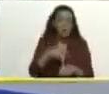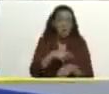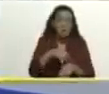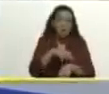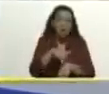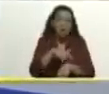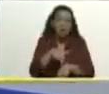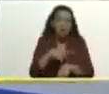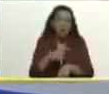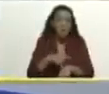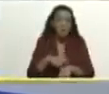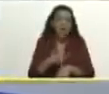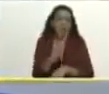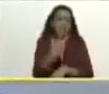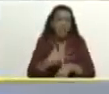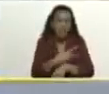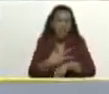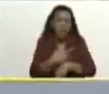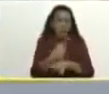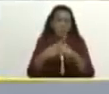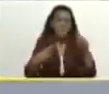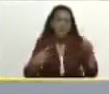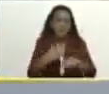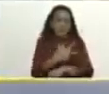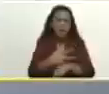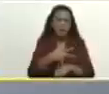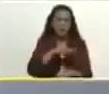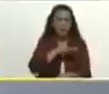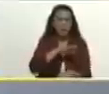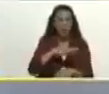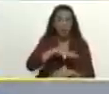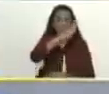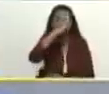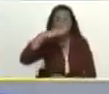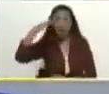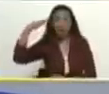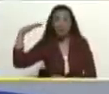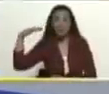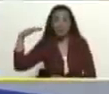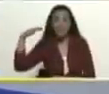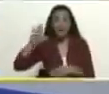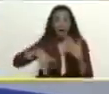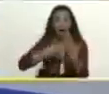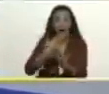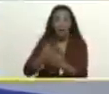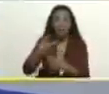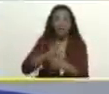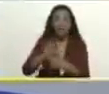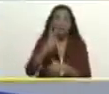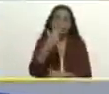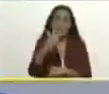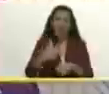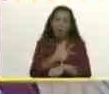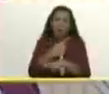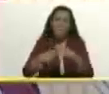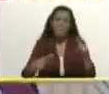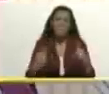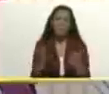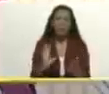unas tres horas y media sobre Brasilia, de Brasilia hasta la frontera, tres horas y media.